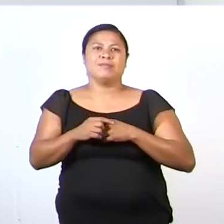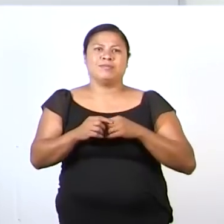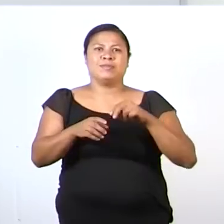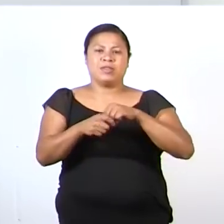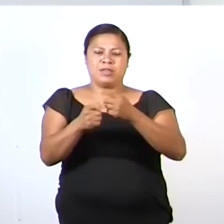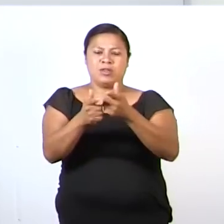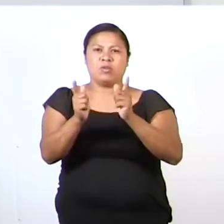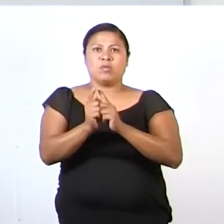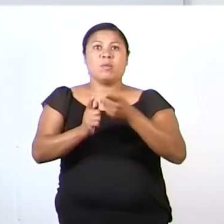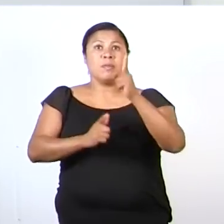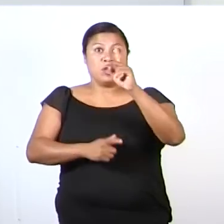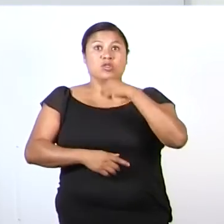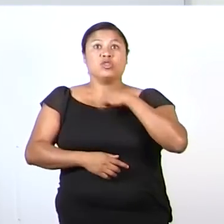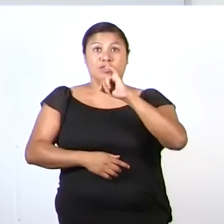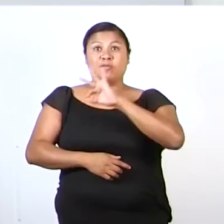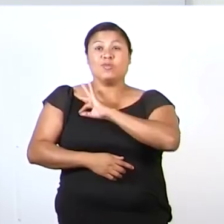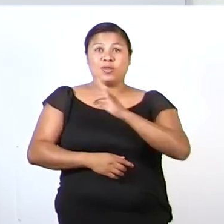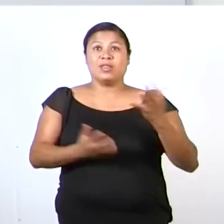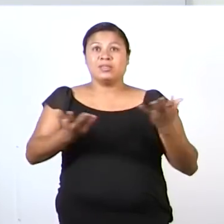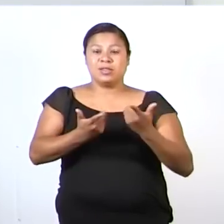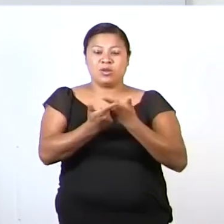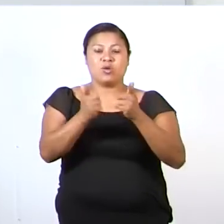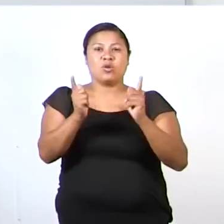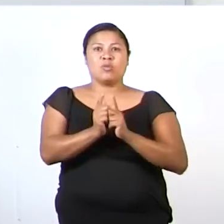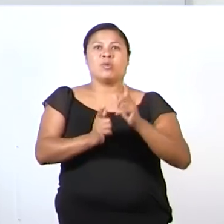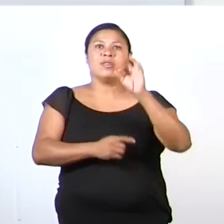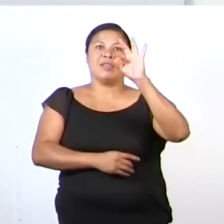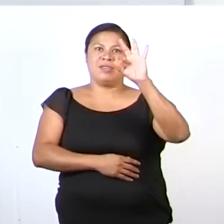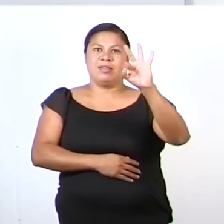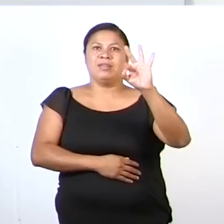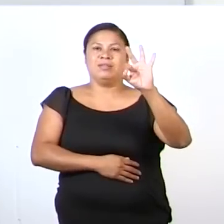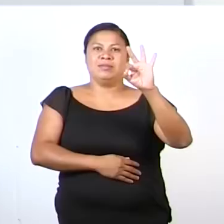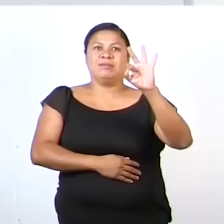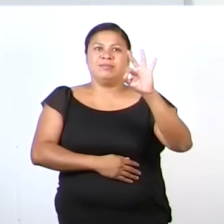Pero sí pude formar colecciones de tres elementos.